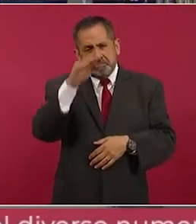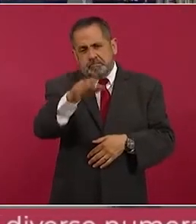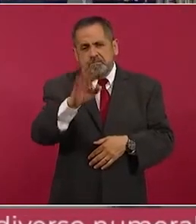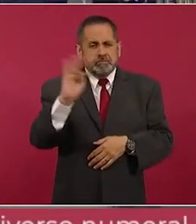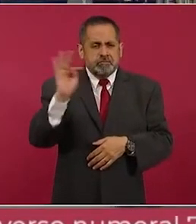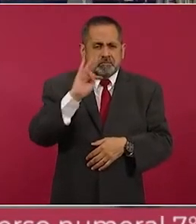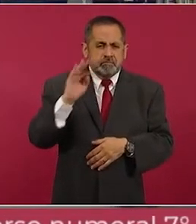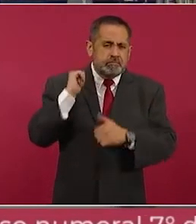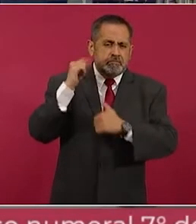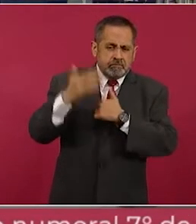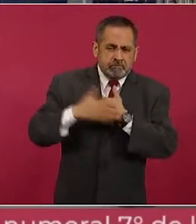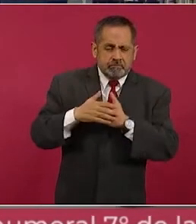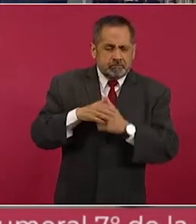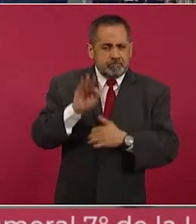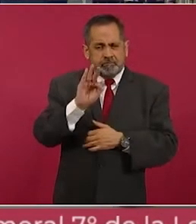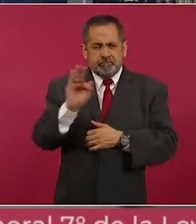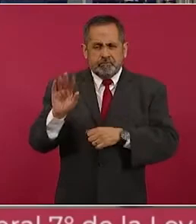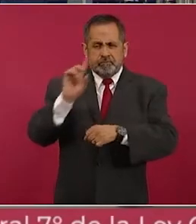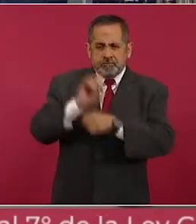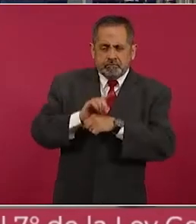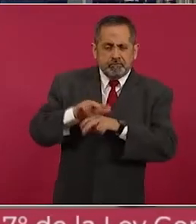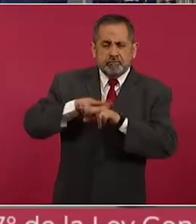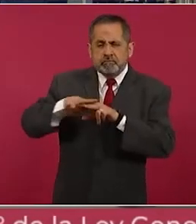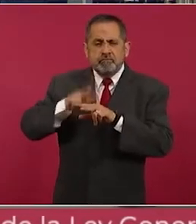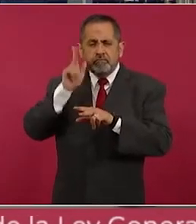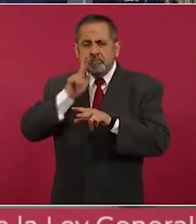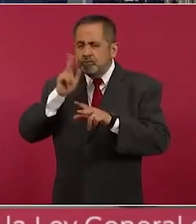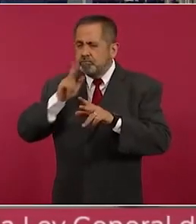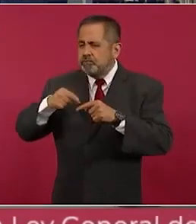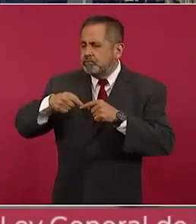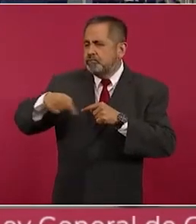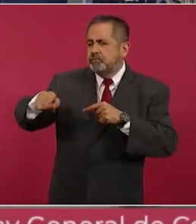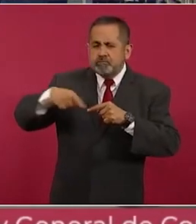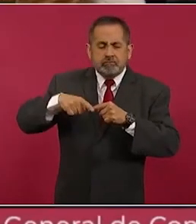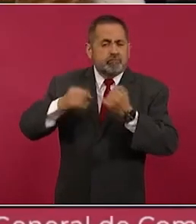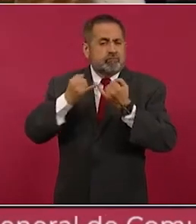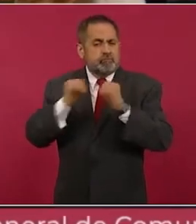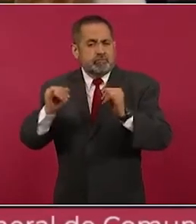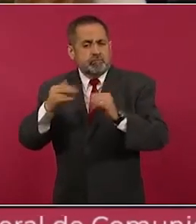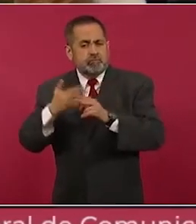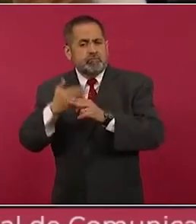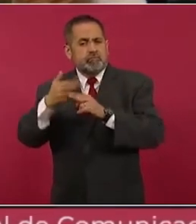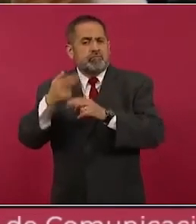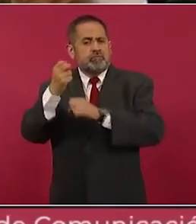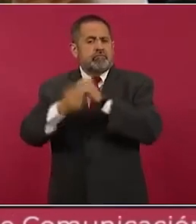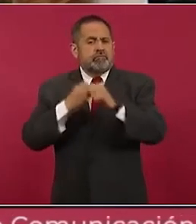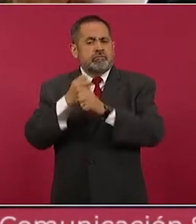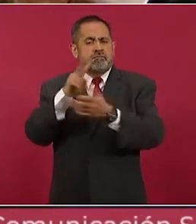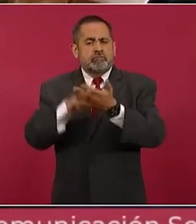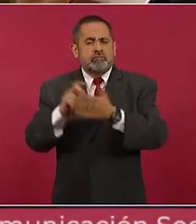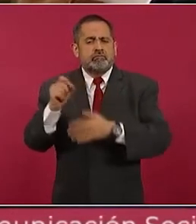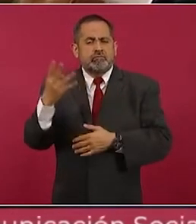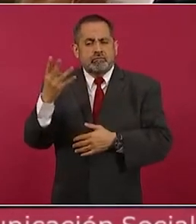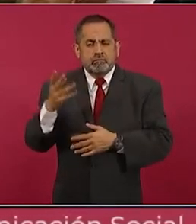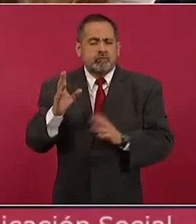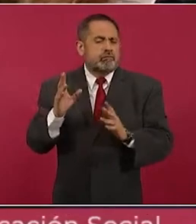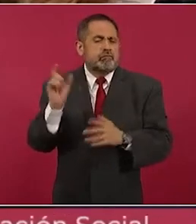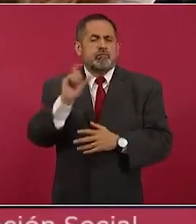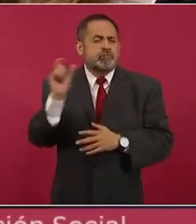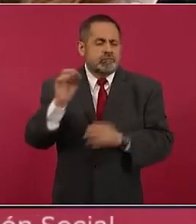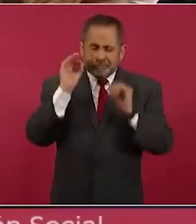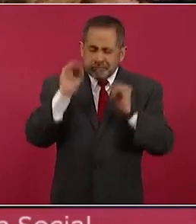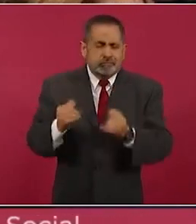pruebas en la fecha programada, pero que empiece a… que se ha inaugurado hasta el 2024 o eso se descarta